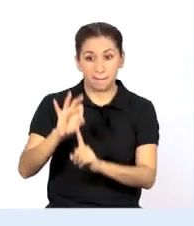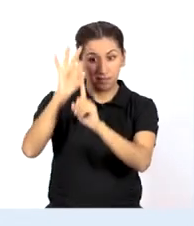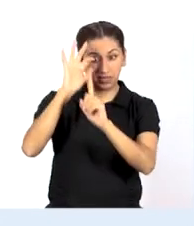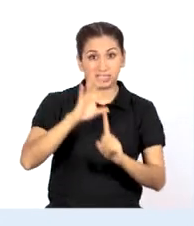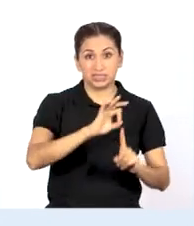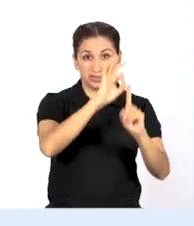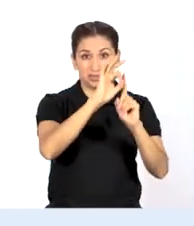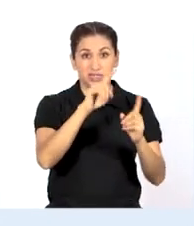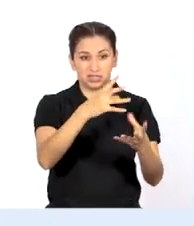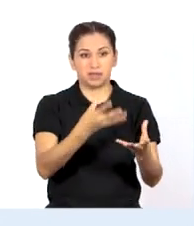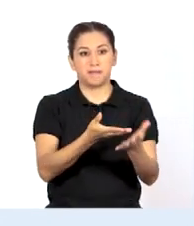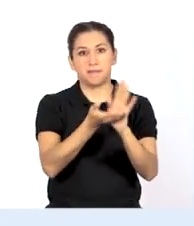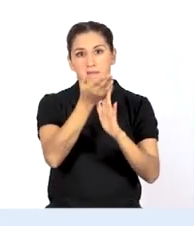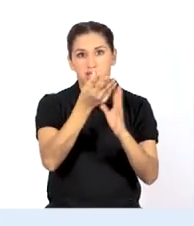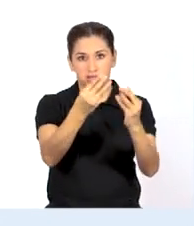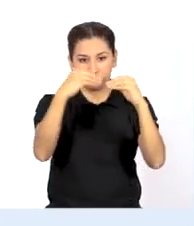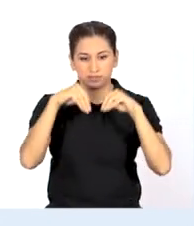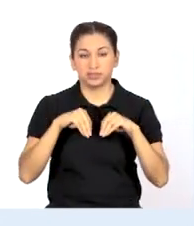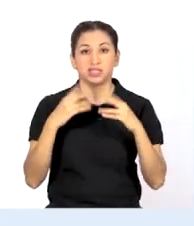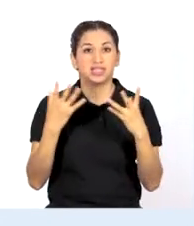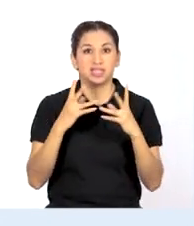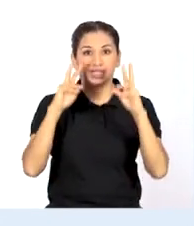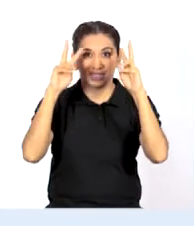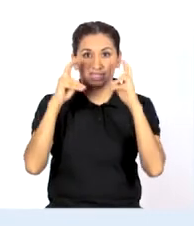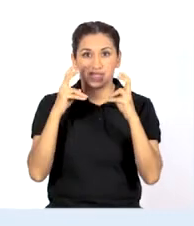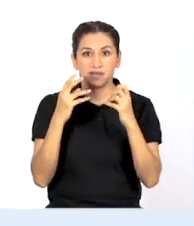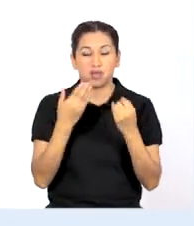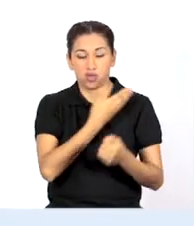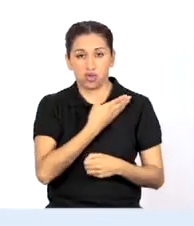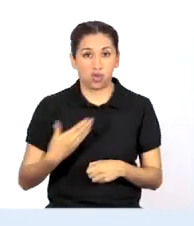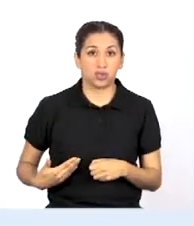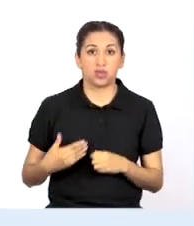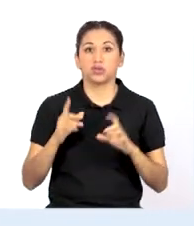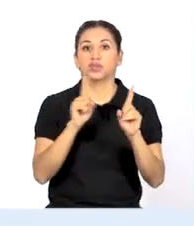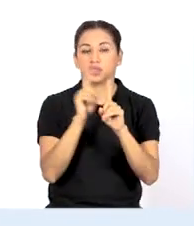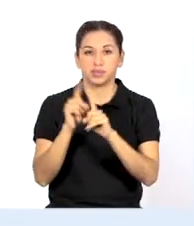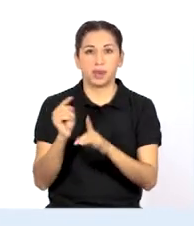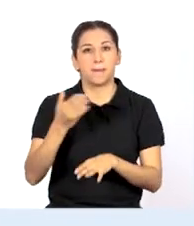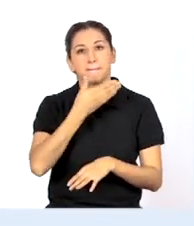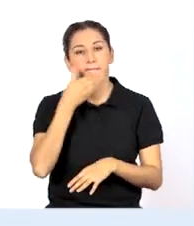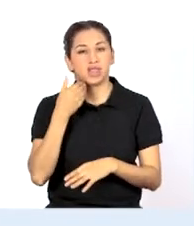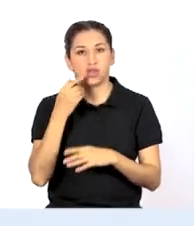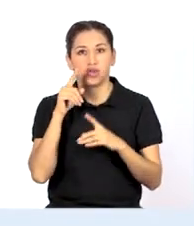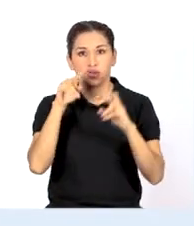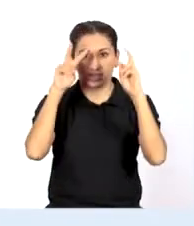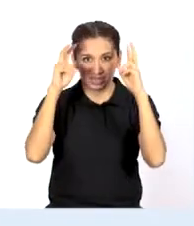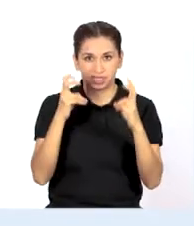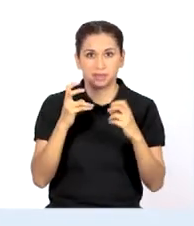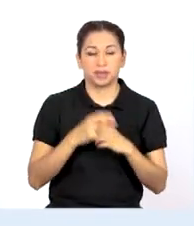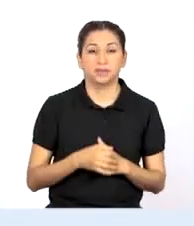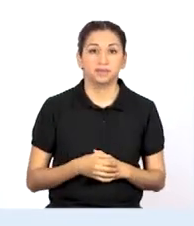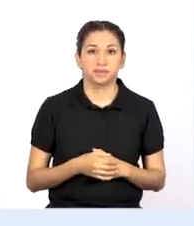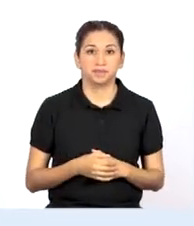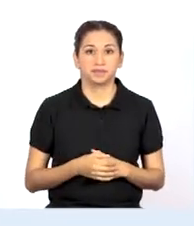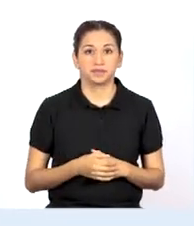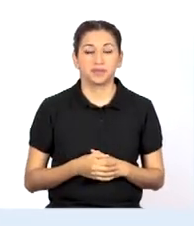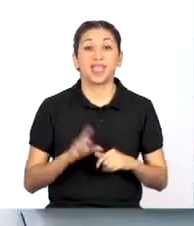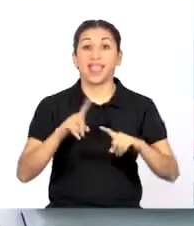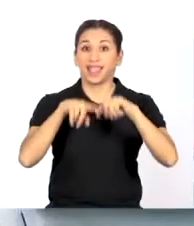aquellas que den mayor sustento al asunto público y que se adecúen mejor a nuestro contexto.